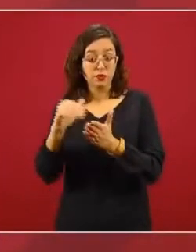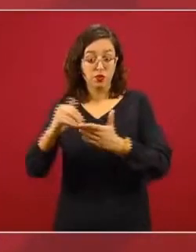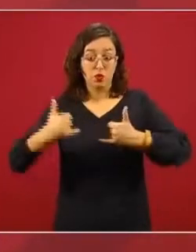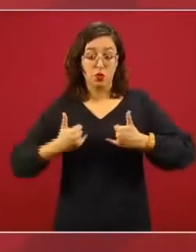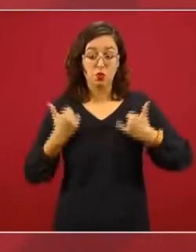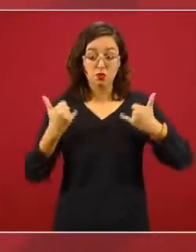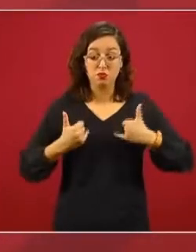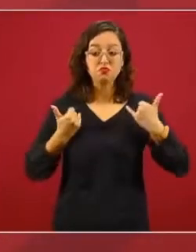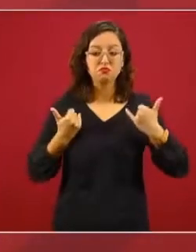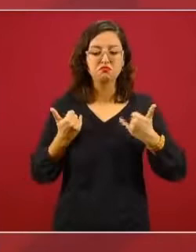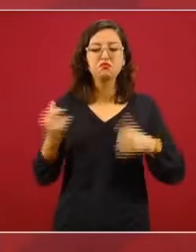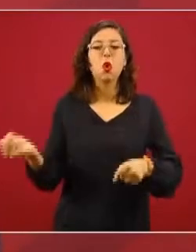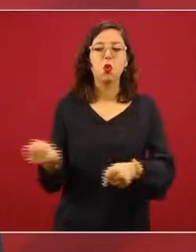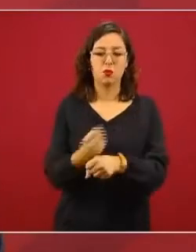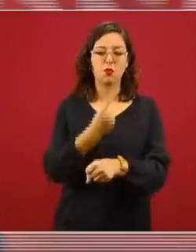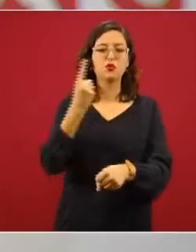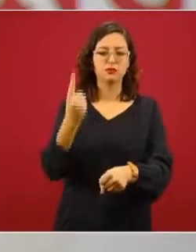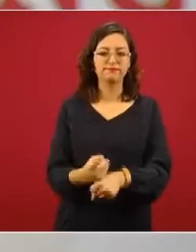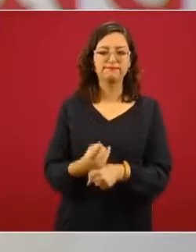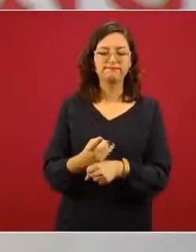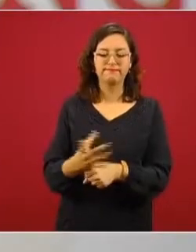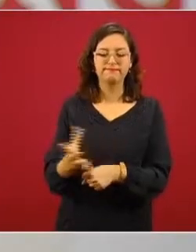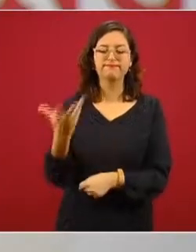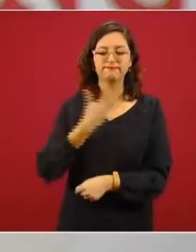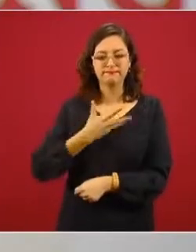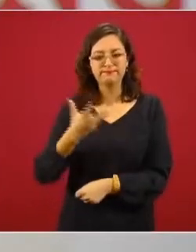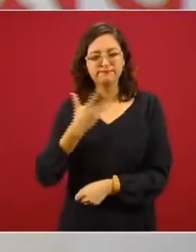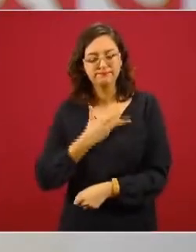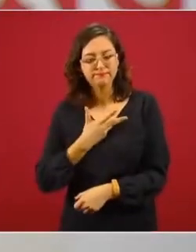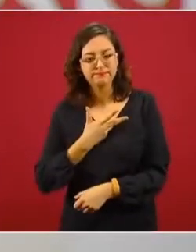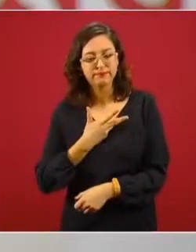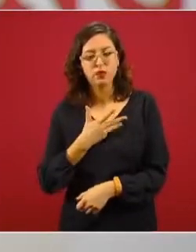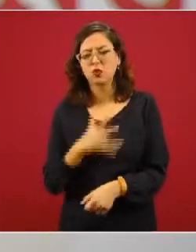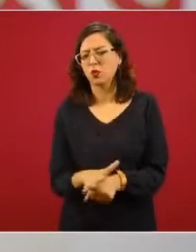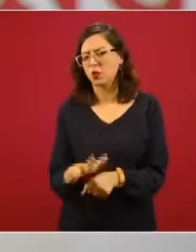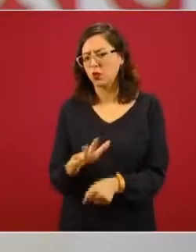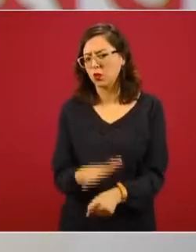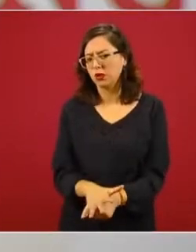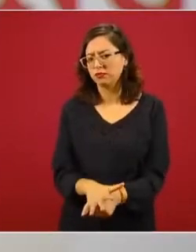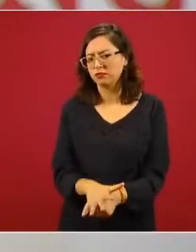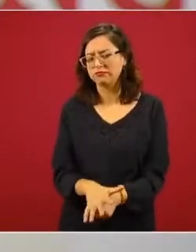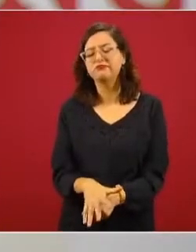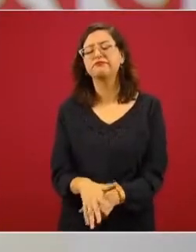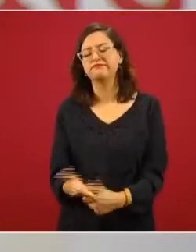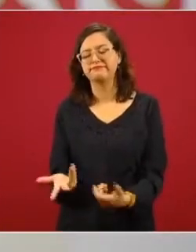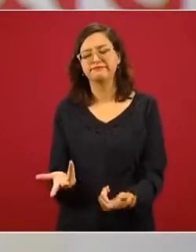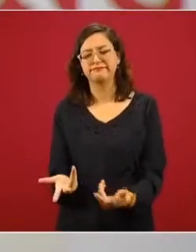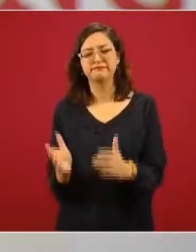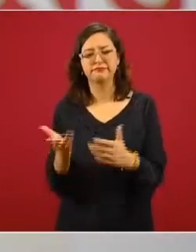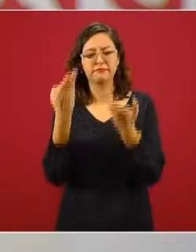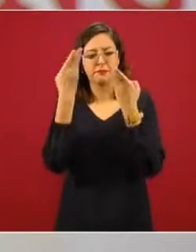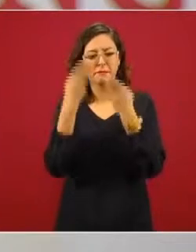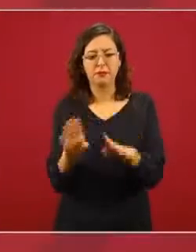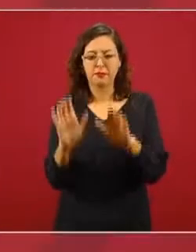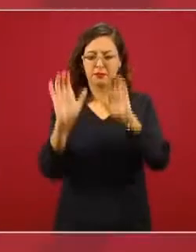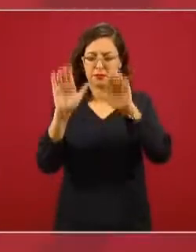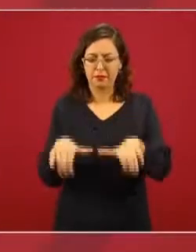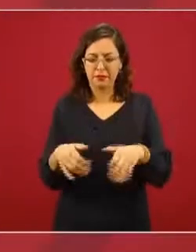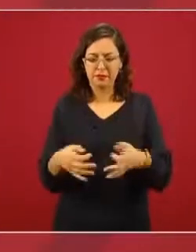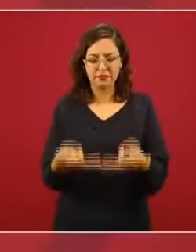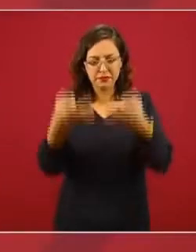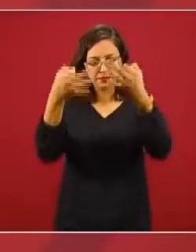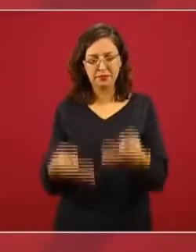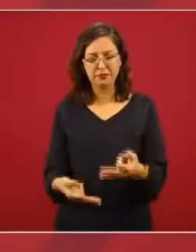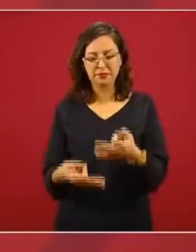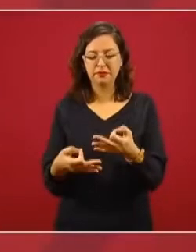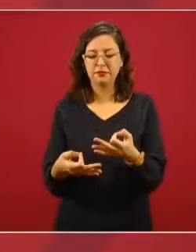tendrán esta posibilidad que los incorpora a una formalidad en el sistema que les permite